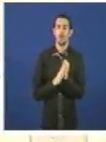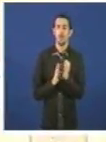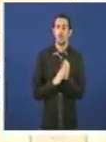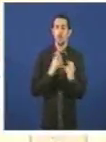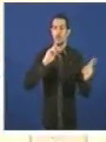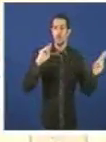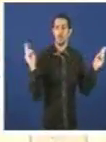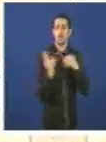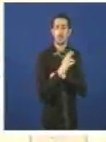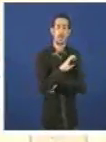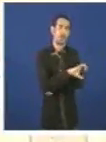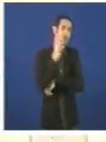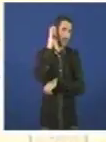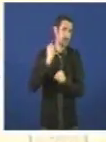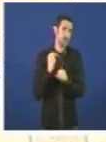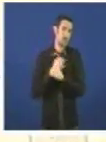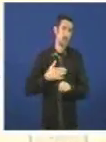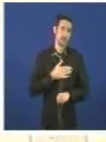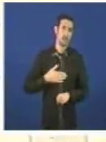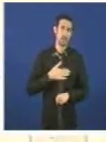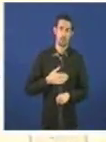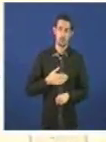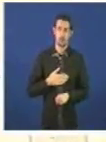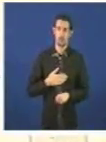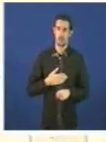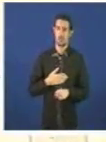Replicada conselleira de Traballo e Benestar. Moitísimas gracias presidenta.